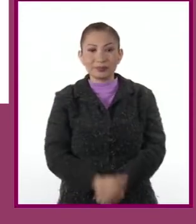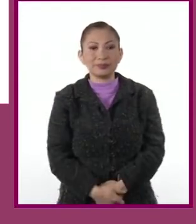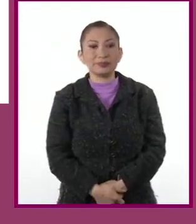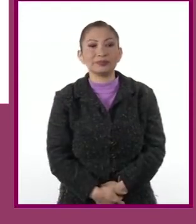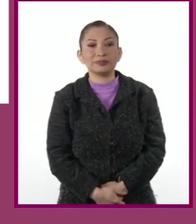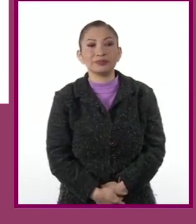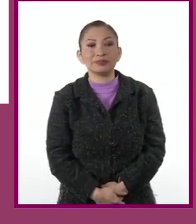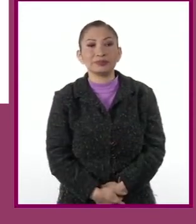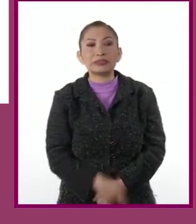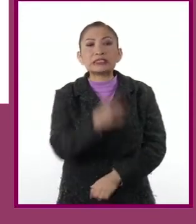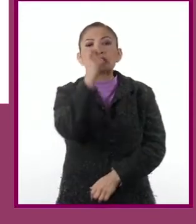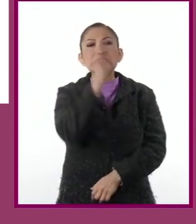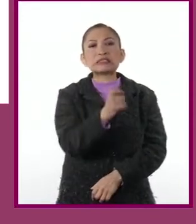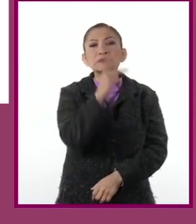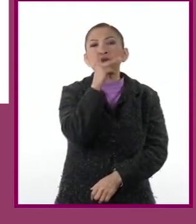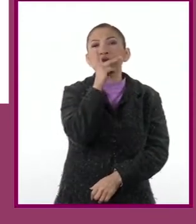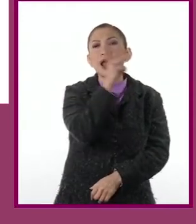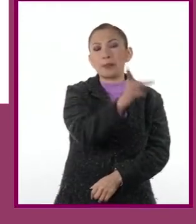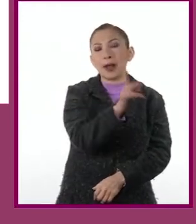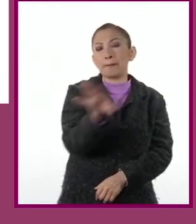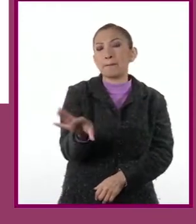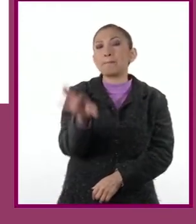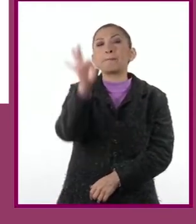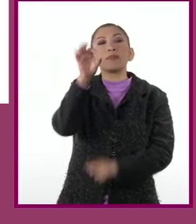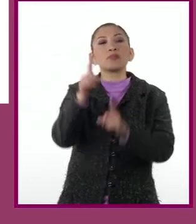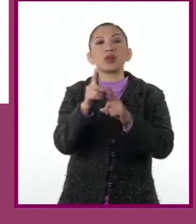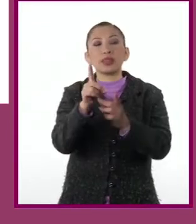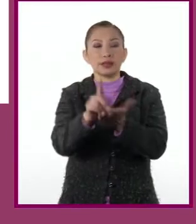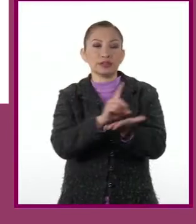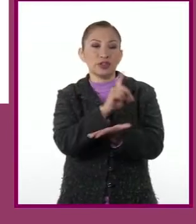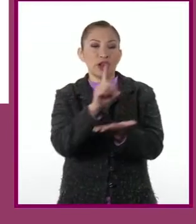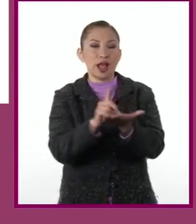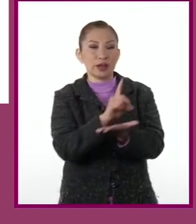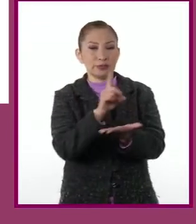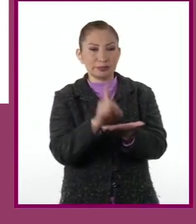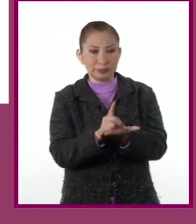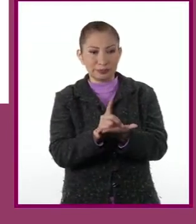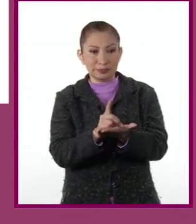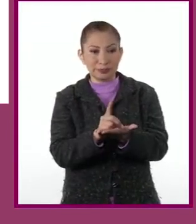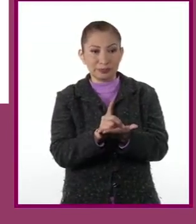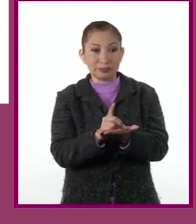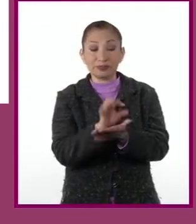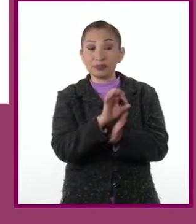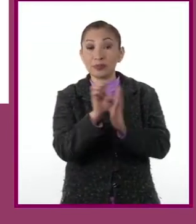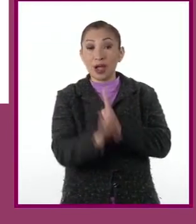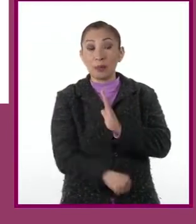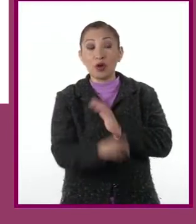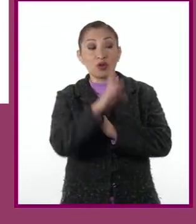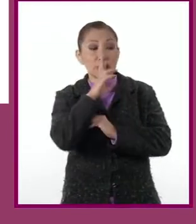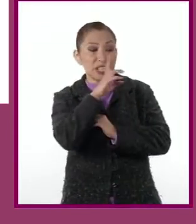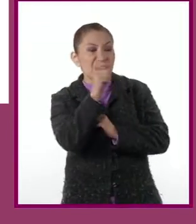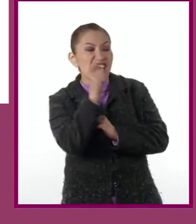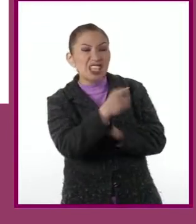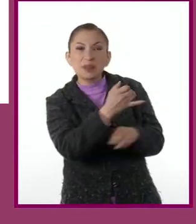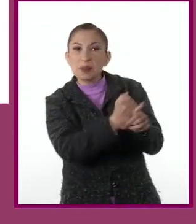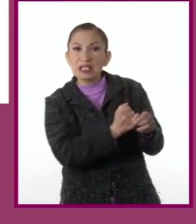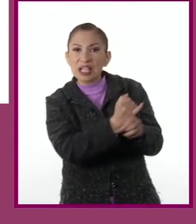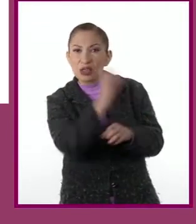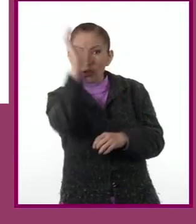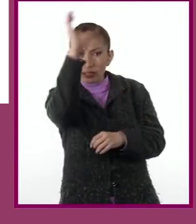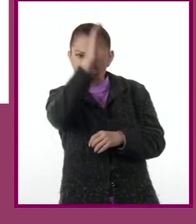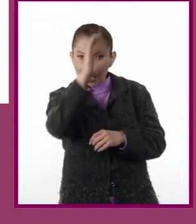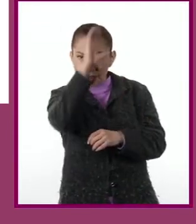La definición de un concepto la podemos encontrar en un diccionario. En el caso de los resultados de una investigación